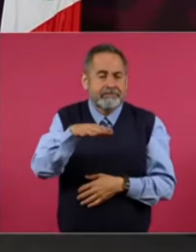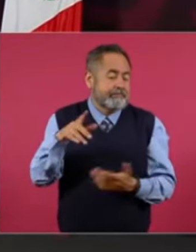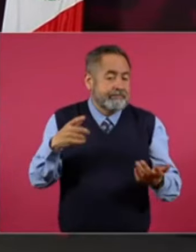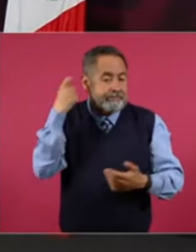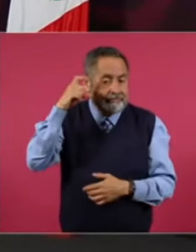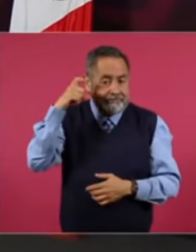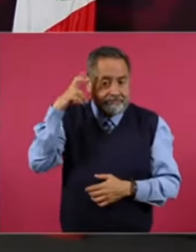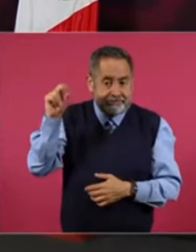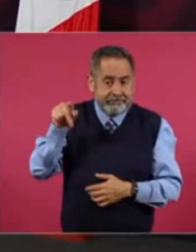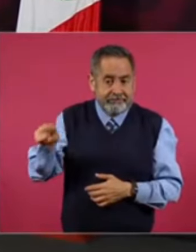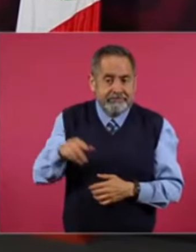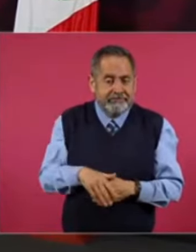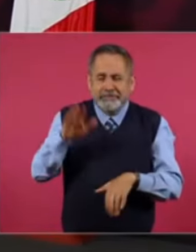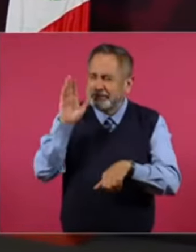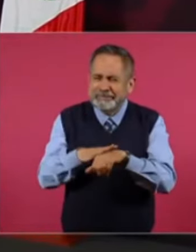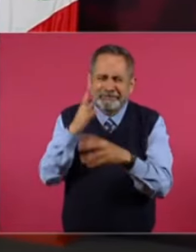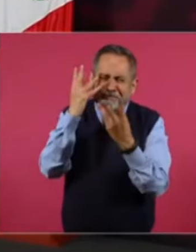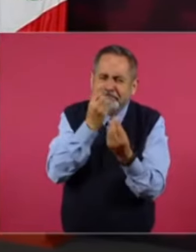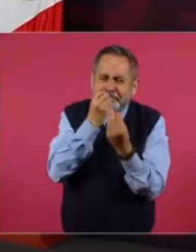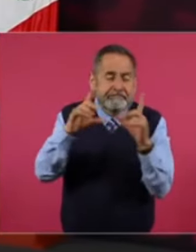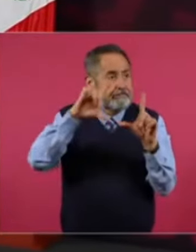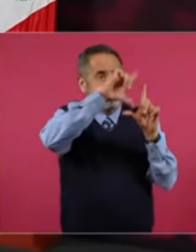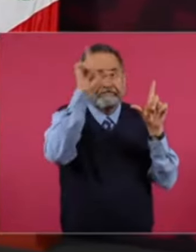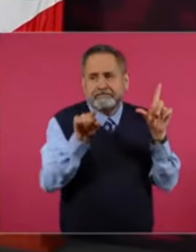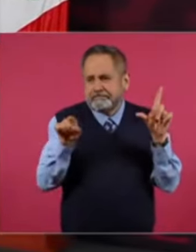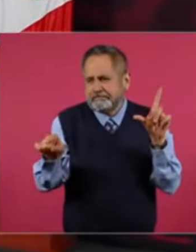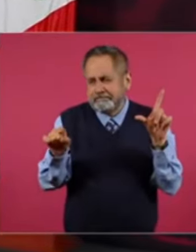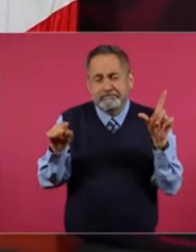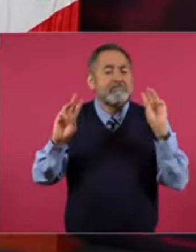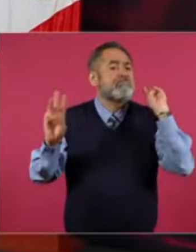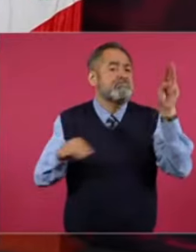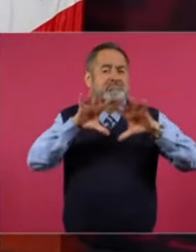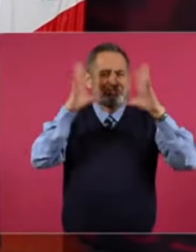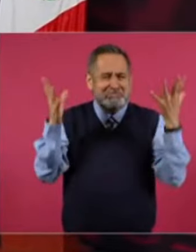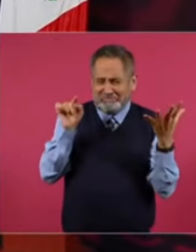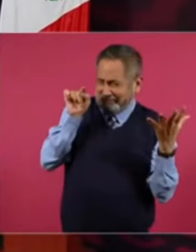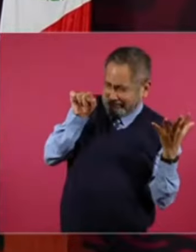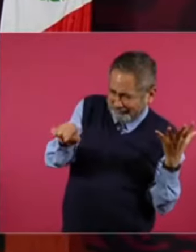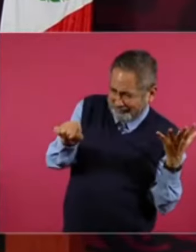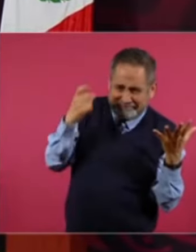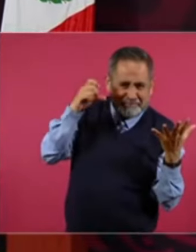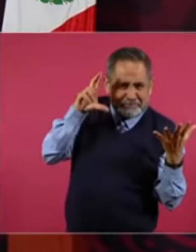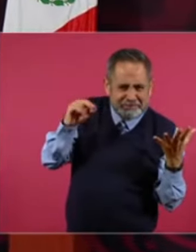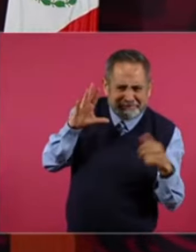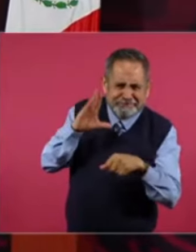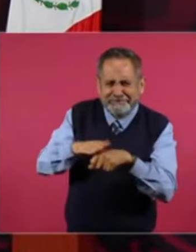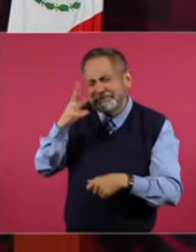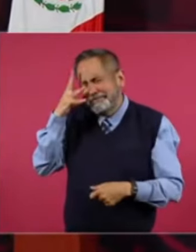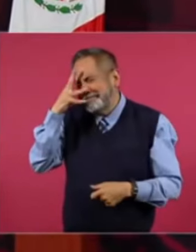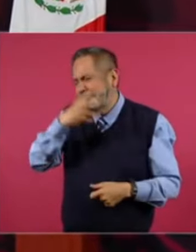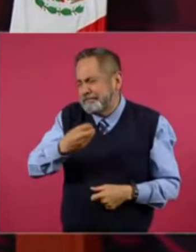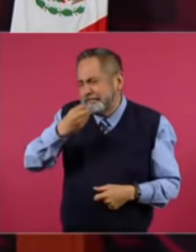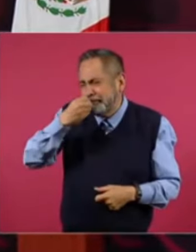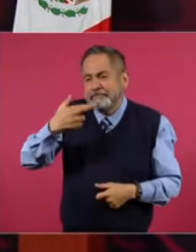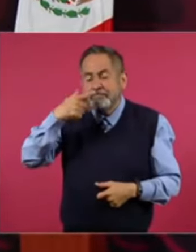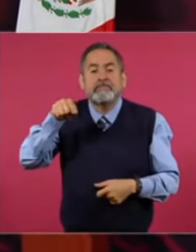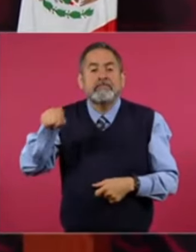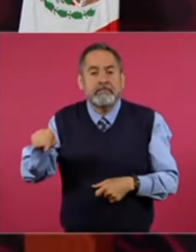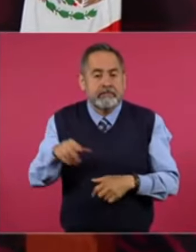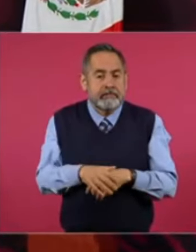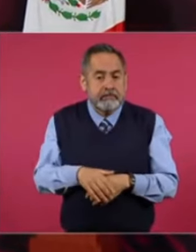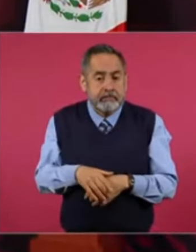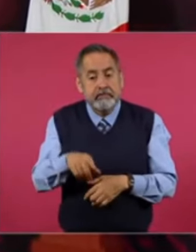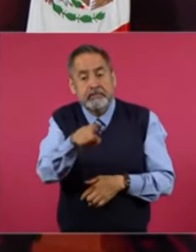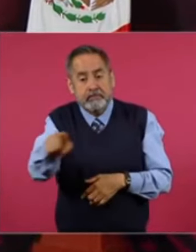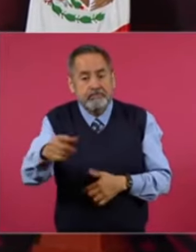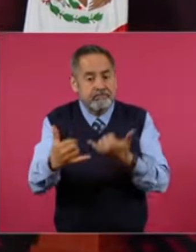Este. Es de las zonas más bellas. No solo de México. Sino del mundo. Entonces. Aparte de que juegan